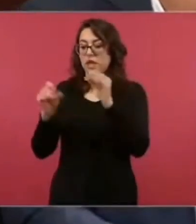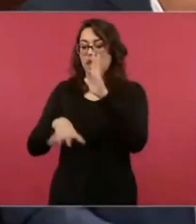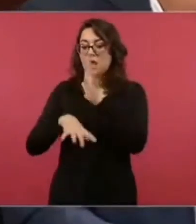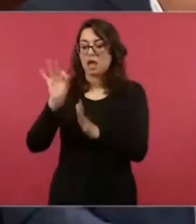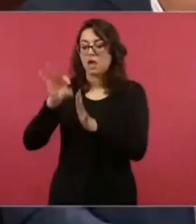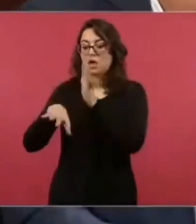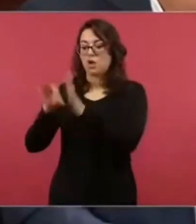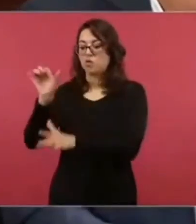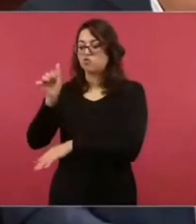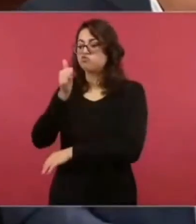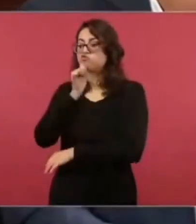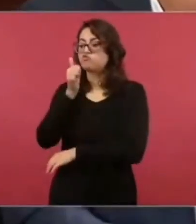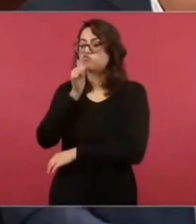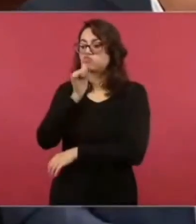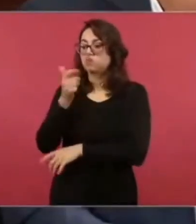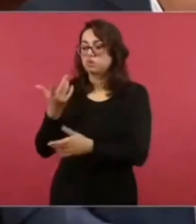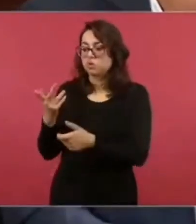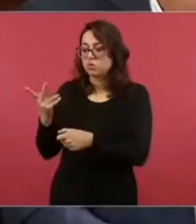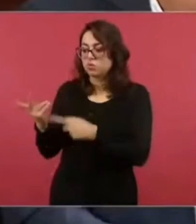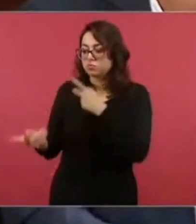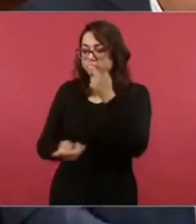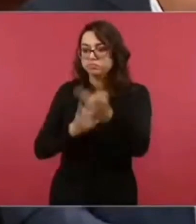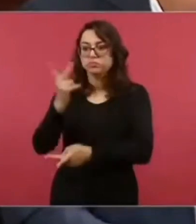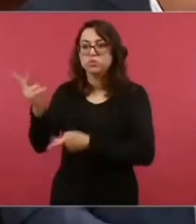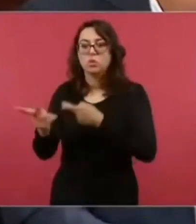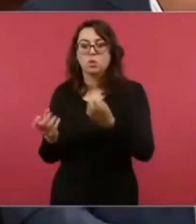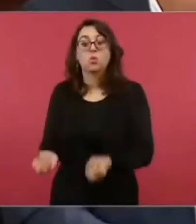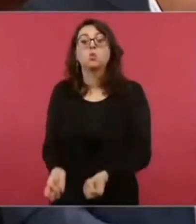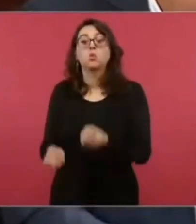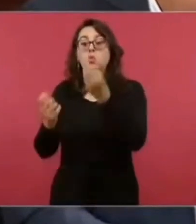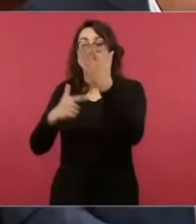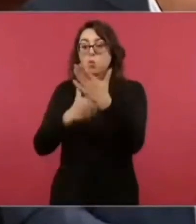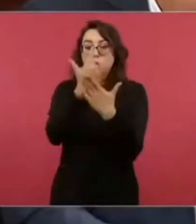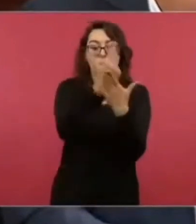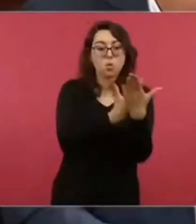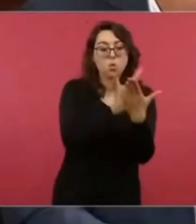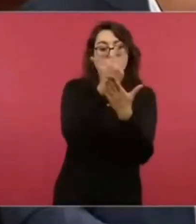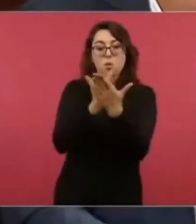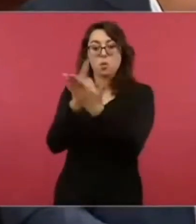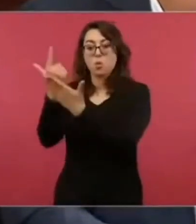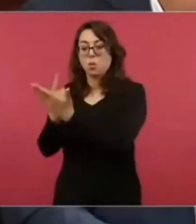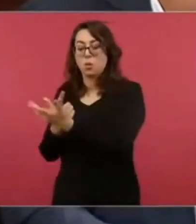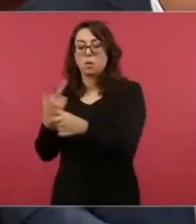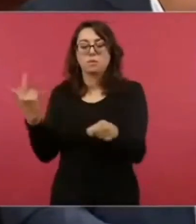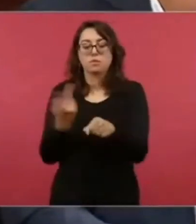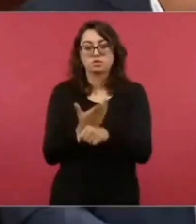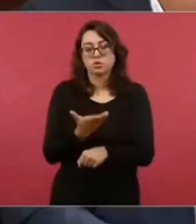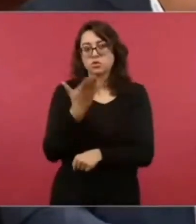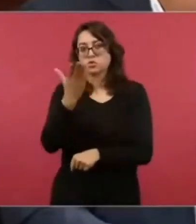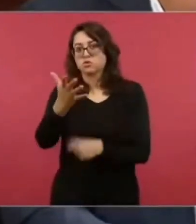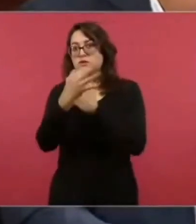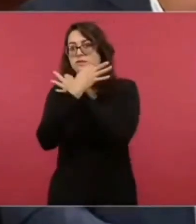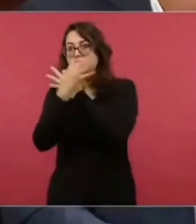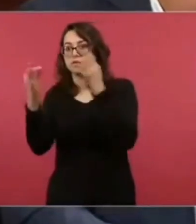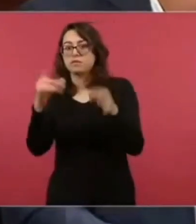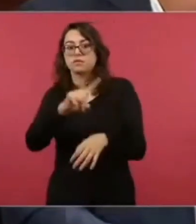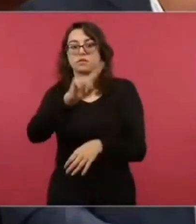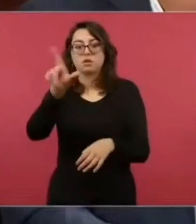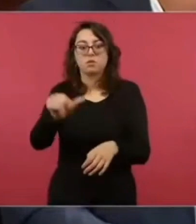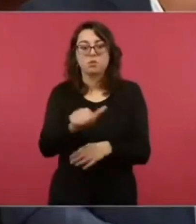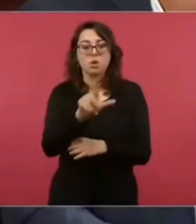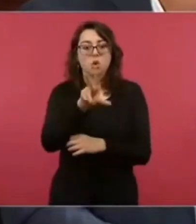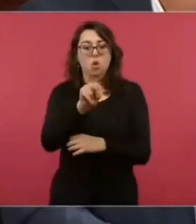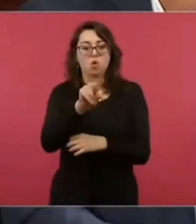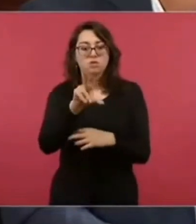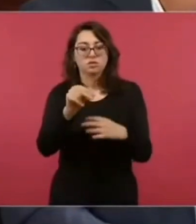declaraciones, el movimiento por nuestros desaparecidos, que reúne alrededor de 80 colectivos de búsqueda, se